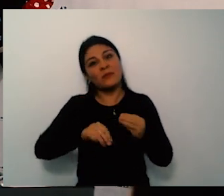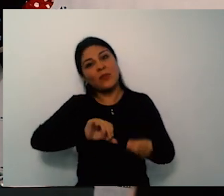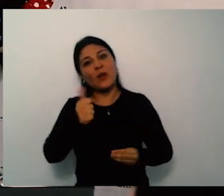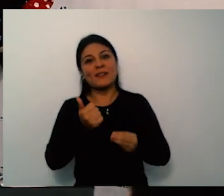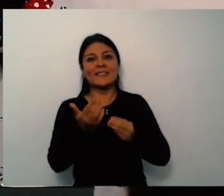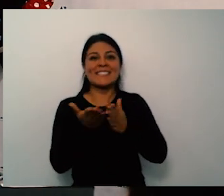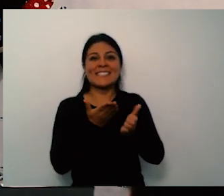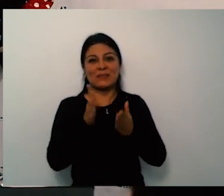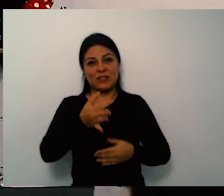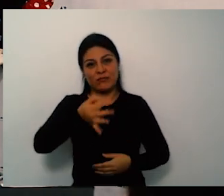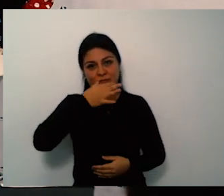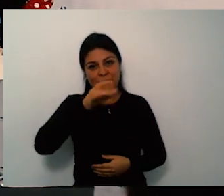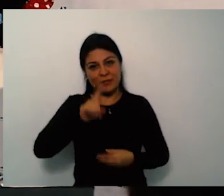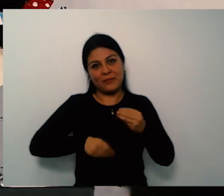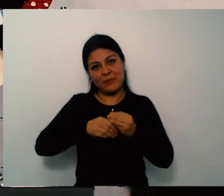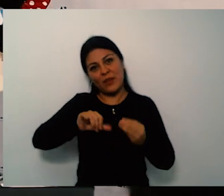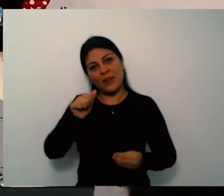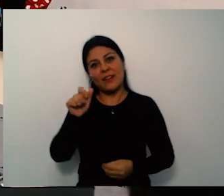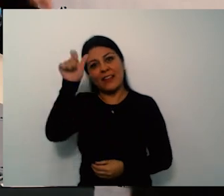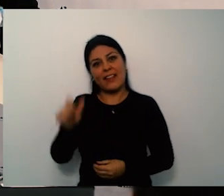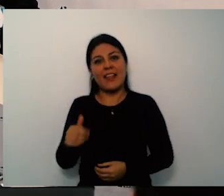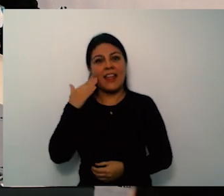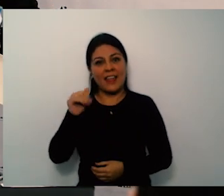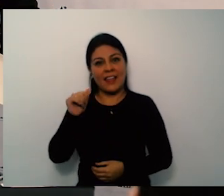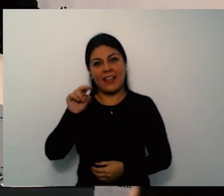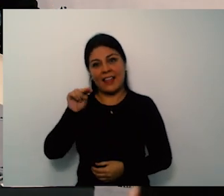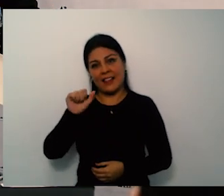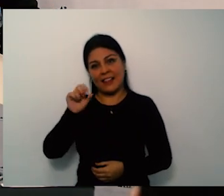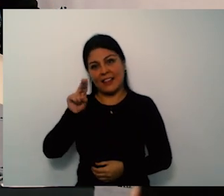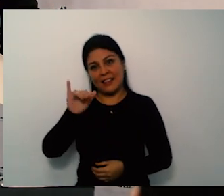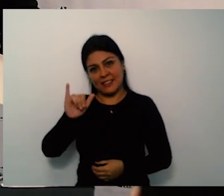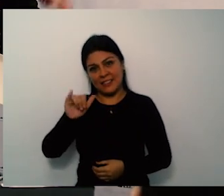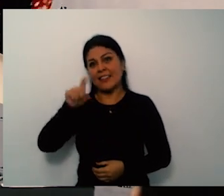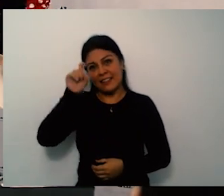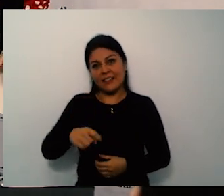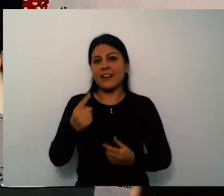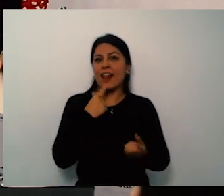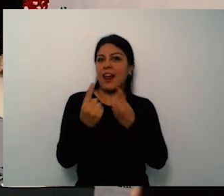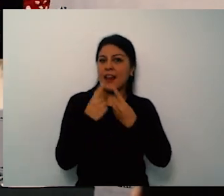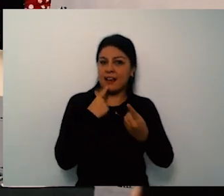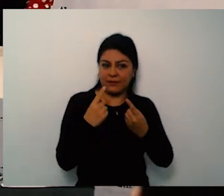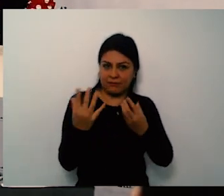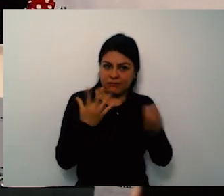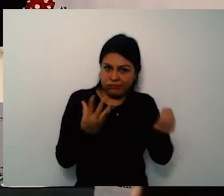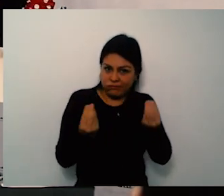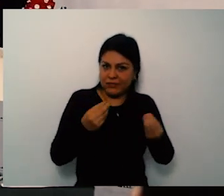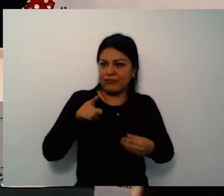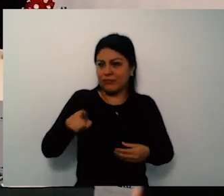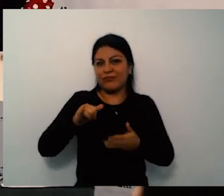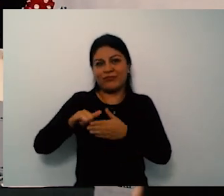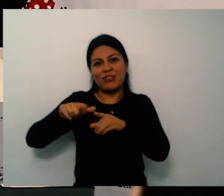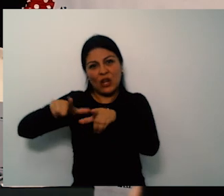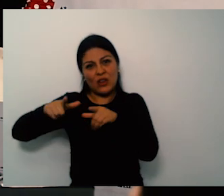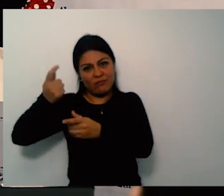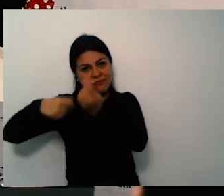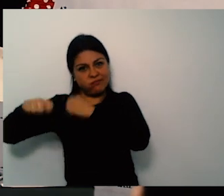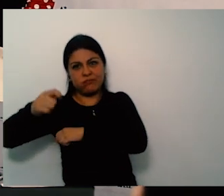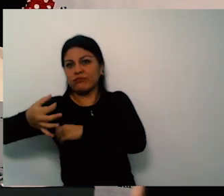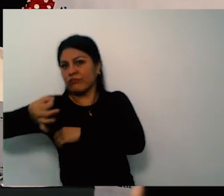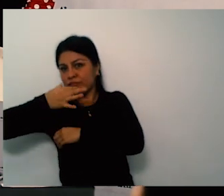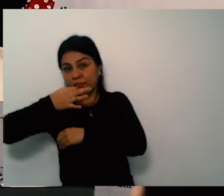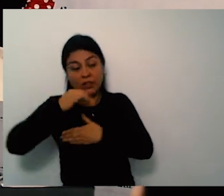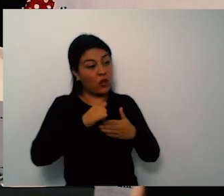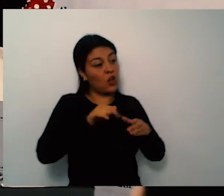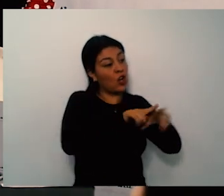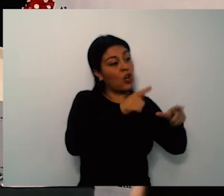estabilizamos y a los 5 minutos llega la ambulancia y evidentemente se va ¿para dónde? para el norte donde las condiciones de acceso